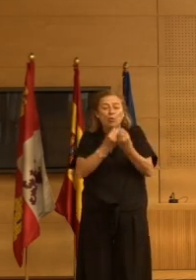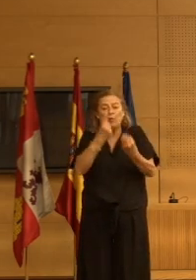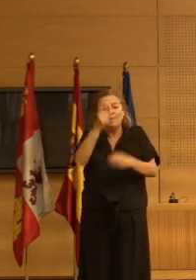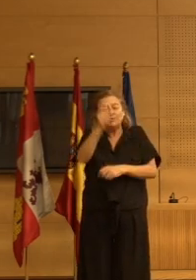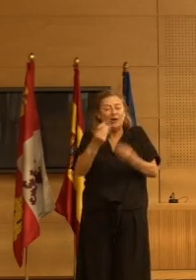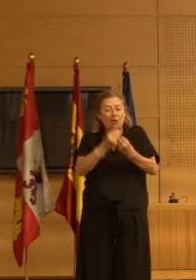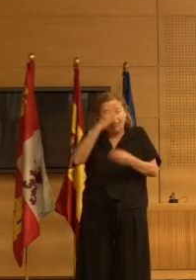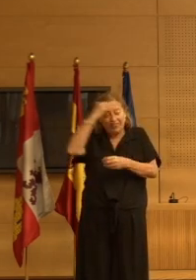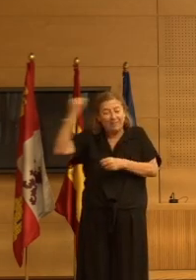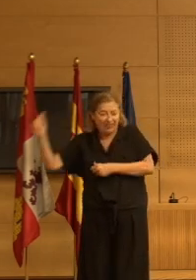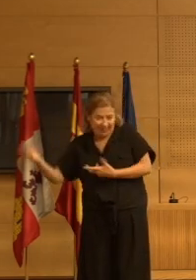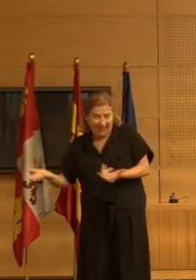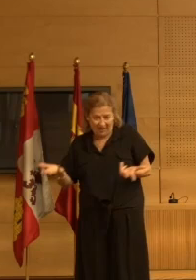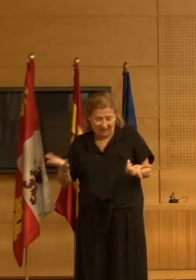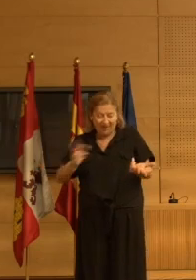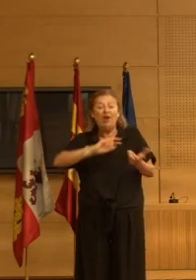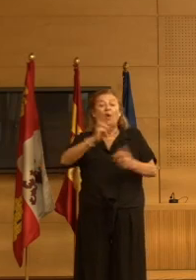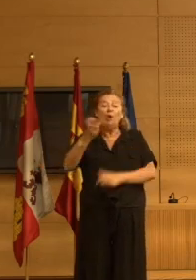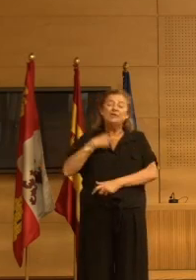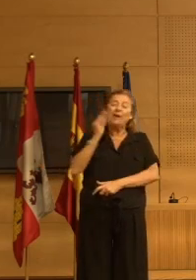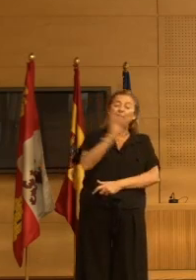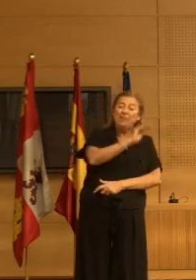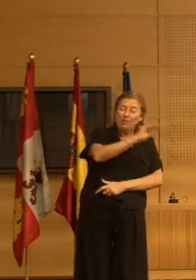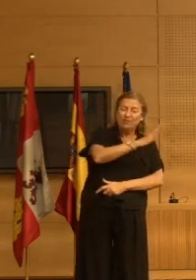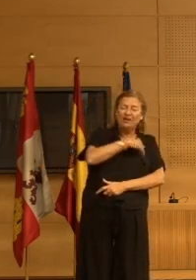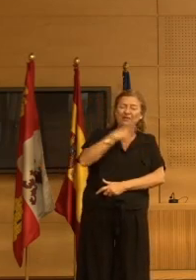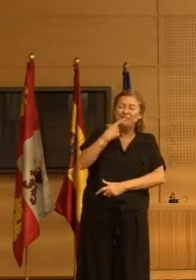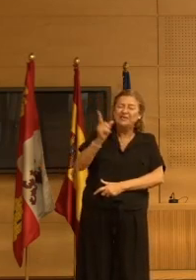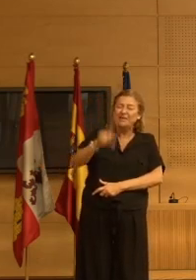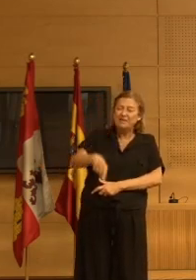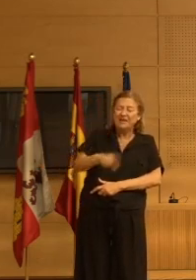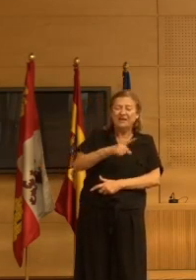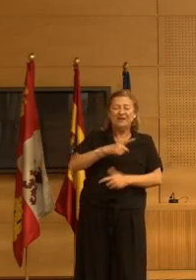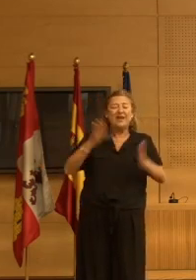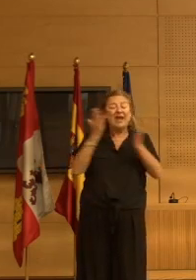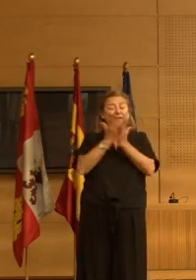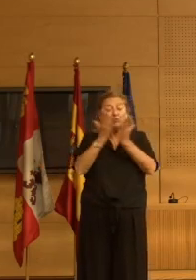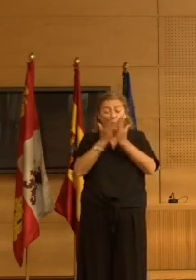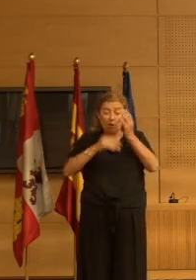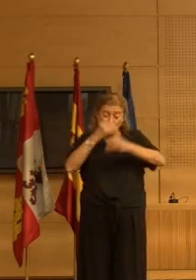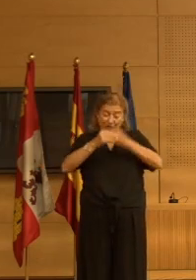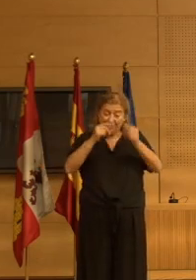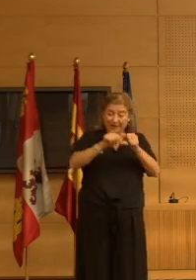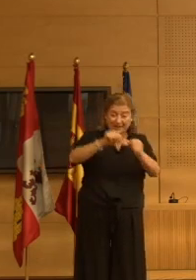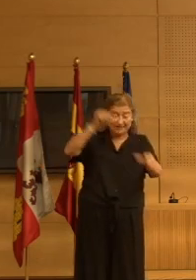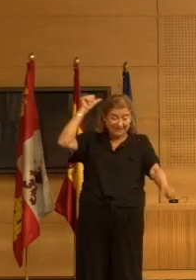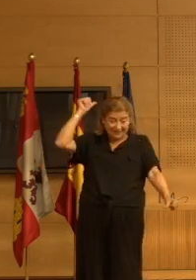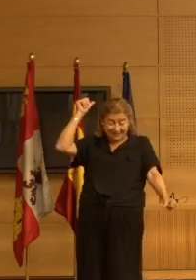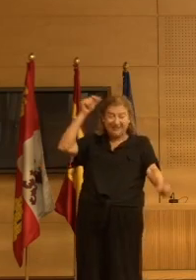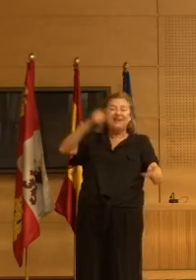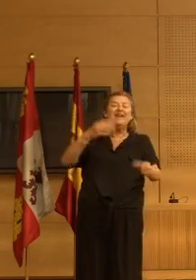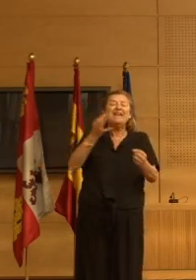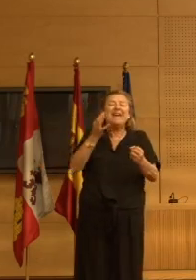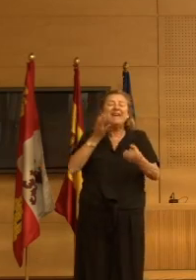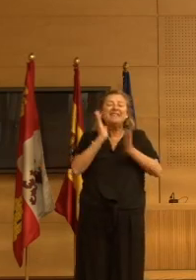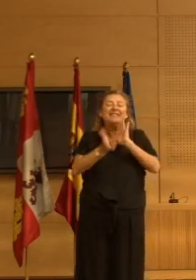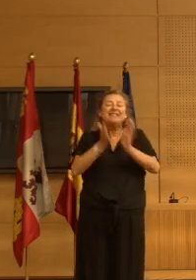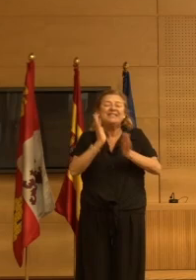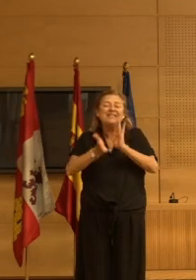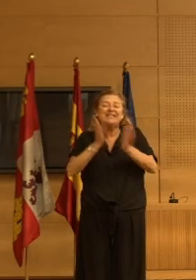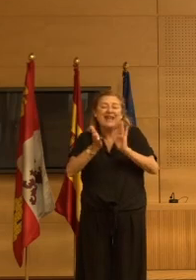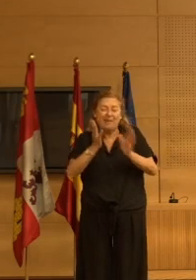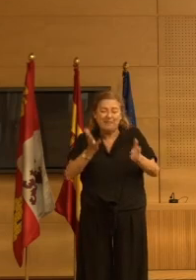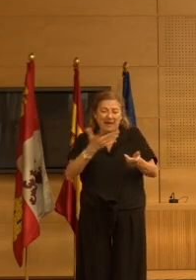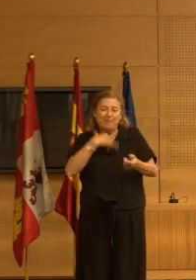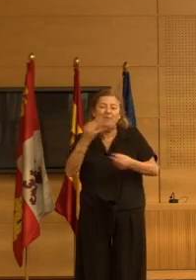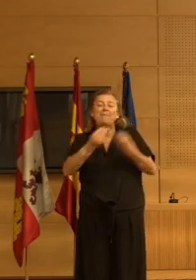otra pregunta que también me gustaría formular es en los estudios que habéis hecho al despreescribir el tipo de terapia no farmacológica